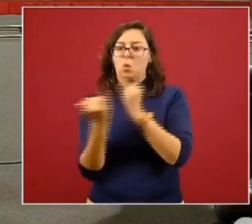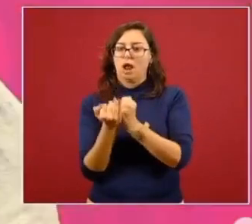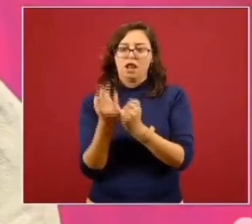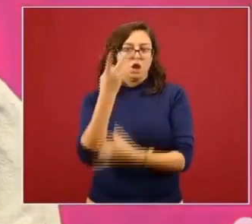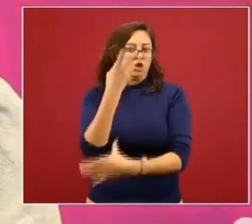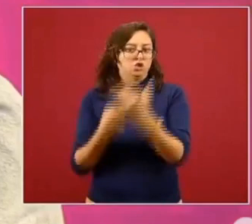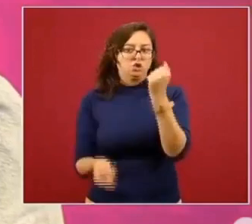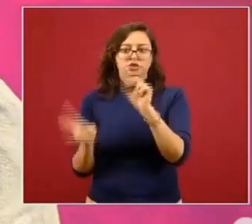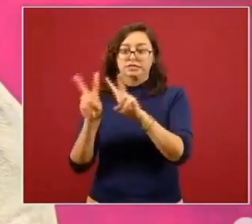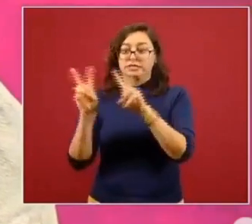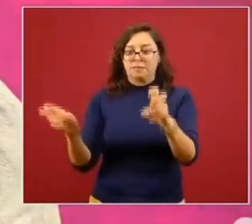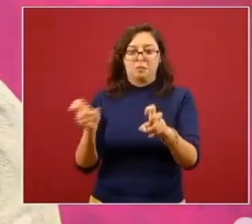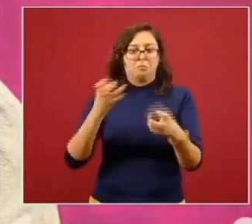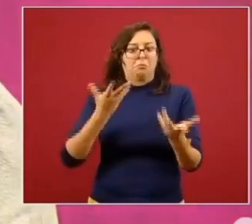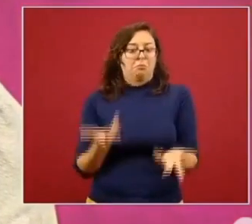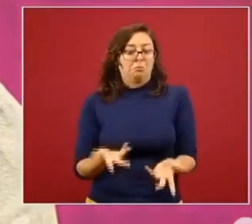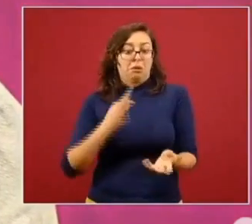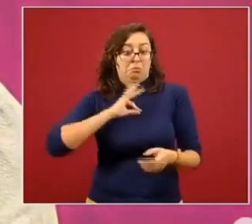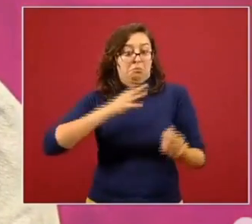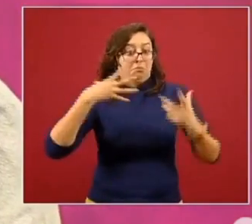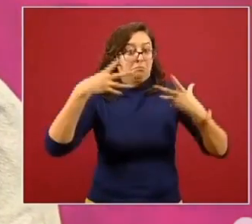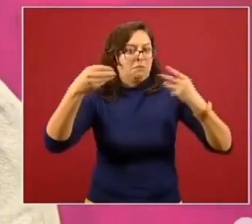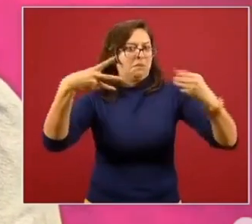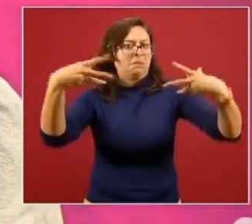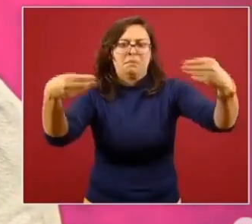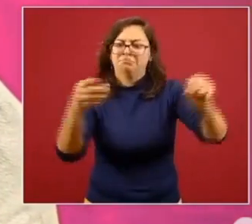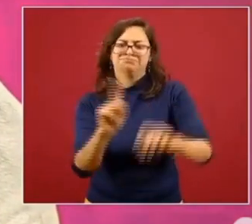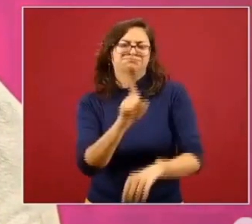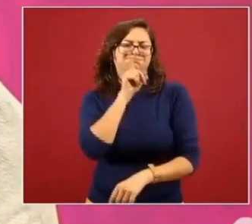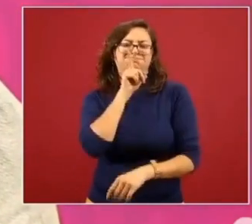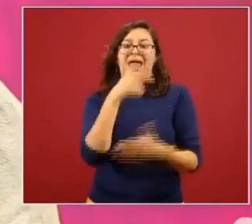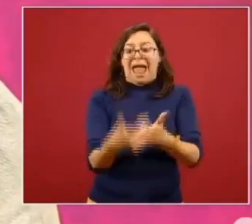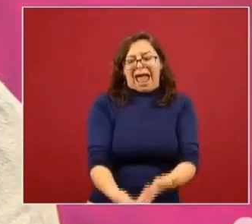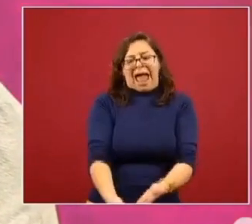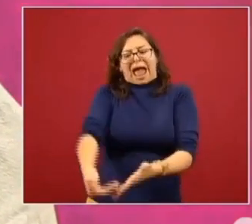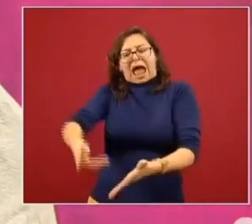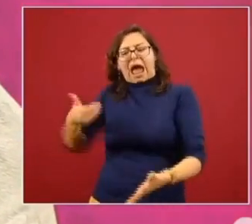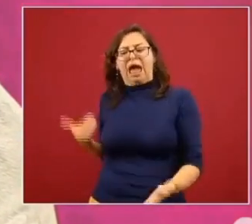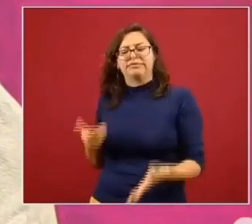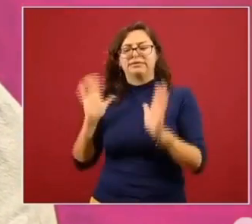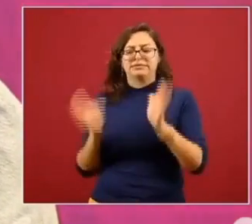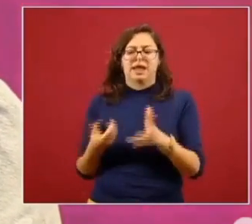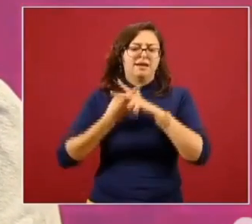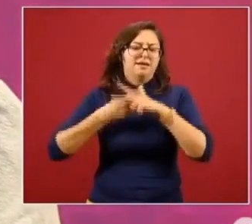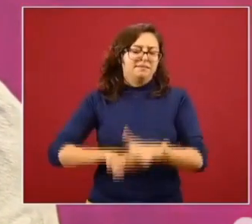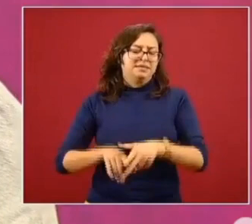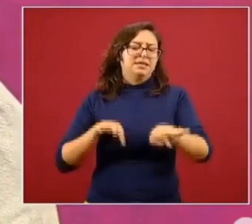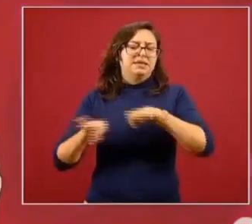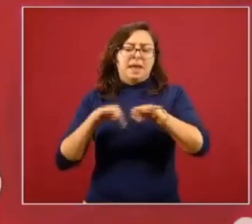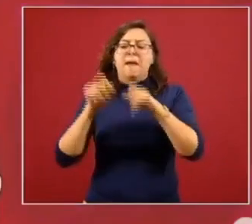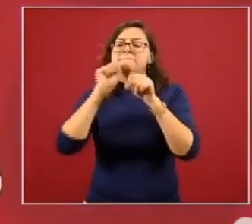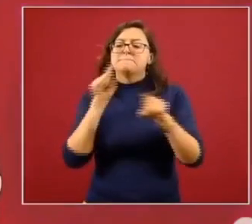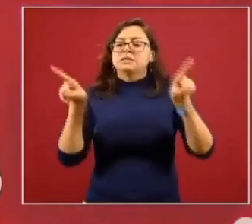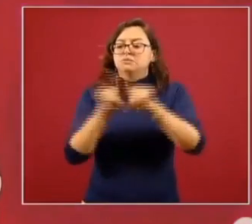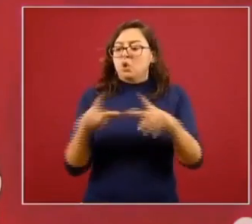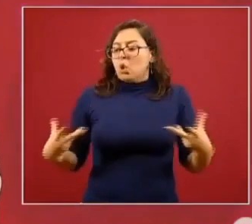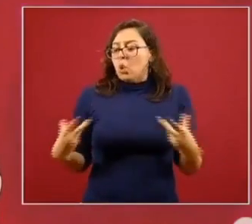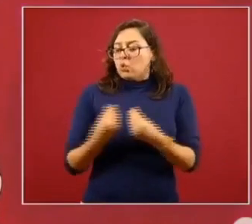Afortunadamente esto fue antes de la pandemia, estamos trabajando también con la Secretaría de Educación Pública para la nueva